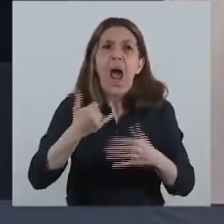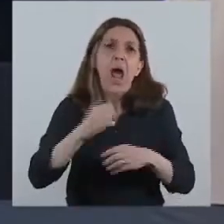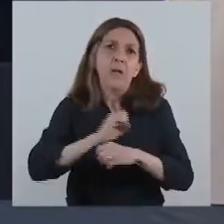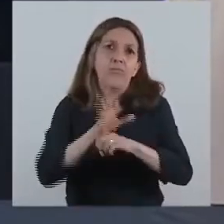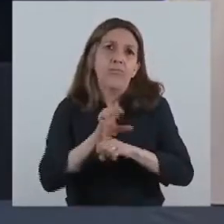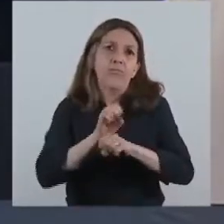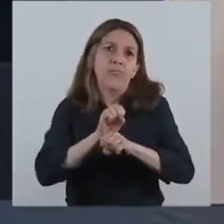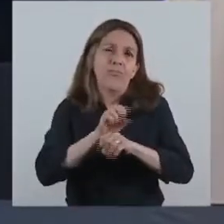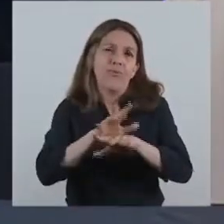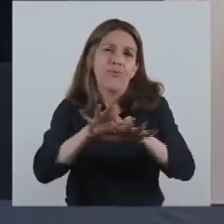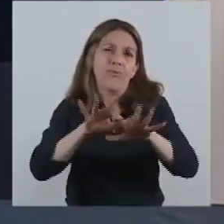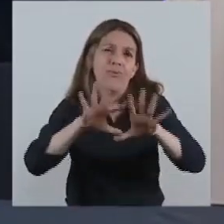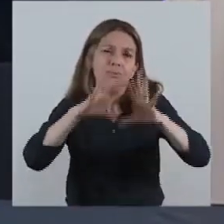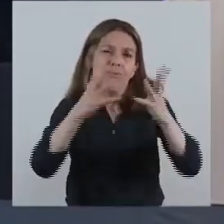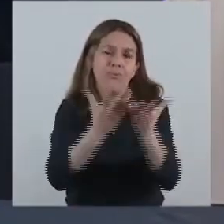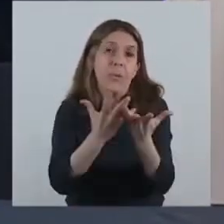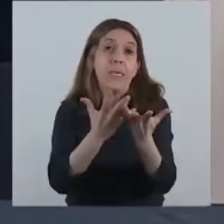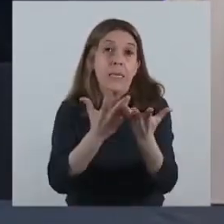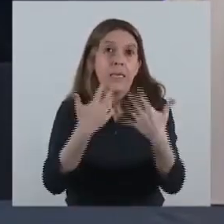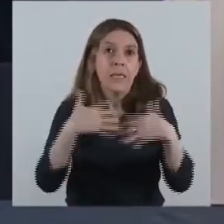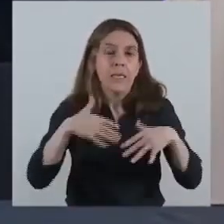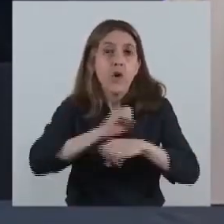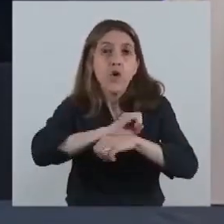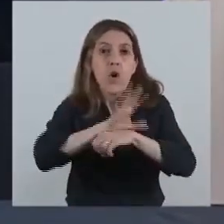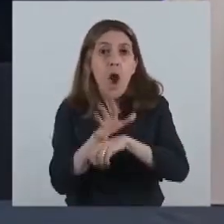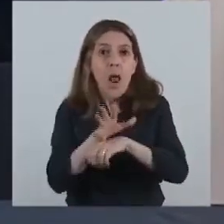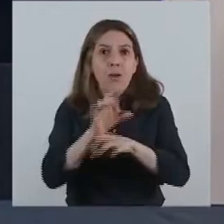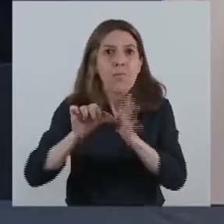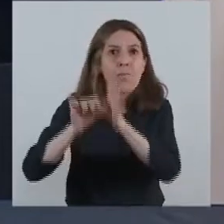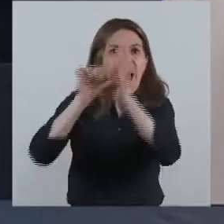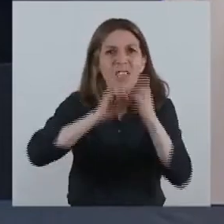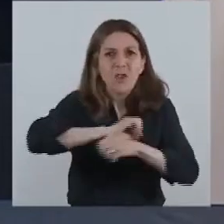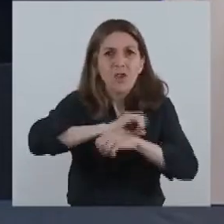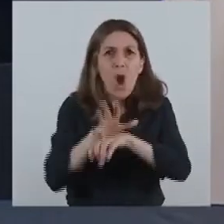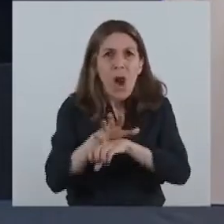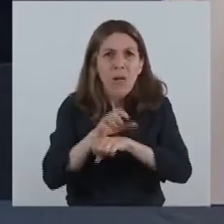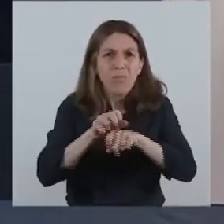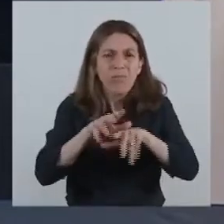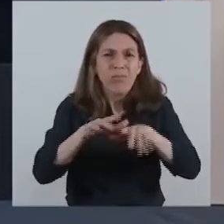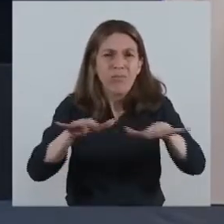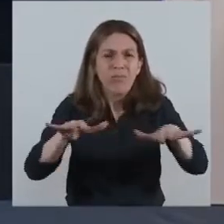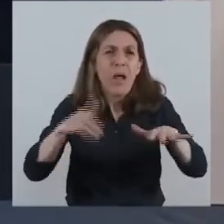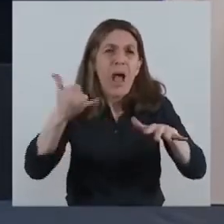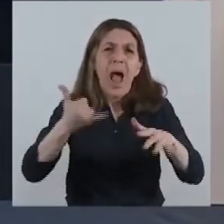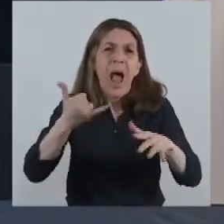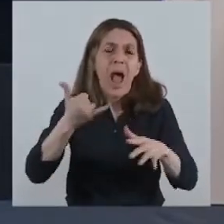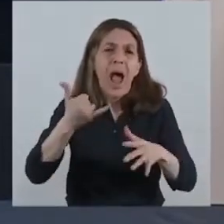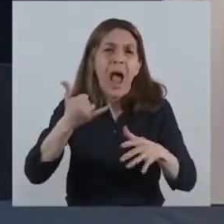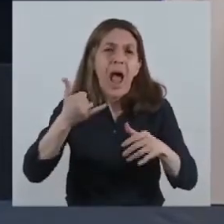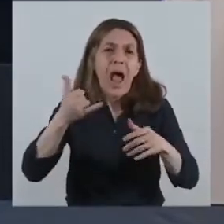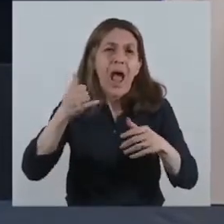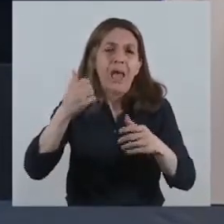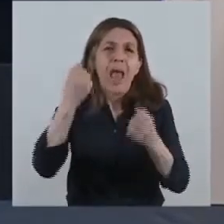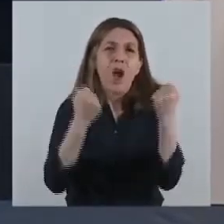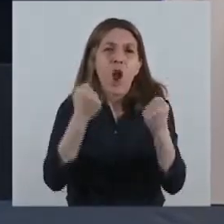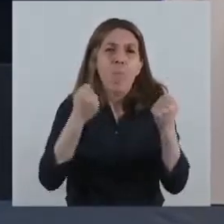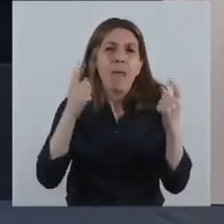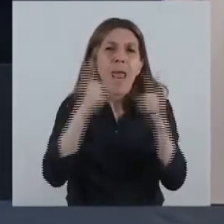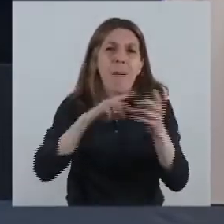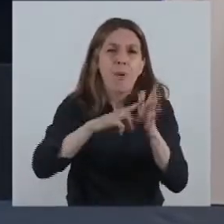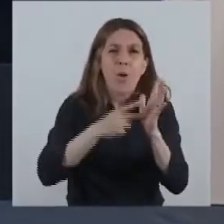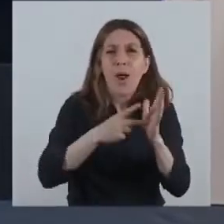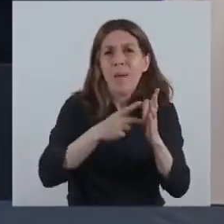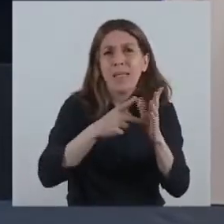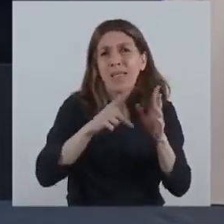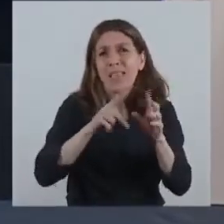Una pandemia que ha generado fuertes efectos económicos en toda la economía mundial y Argentina no ha estado exenta